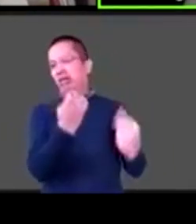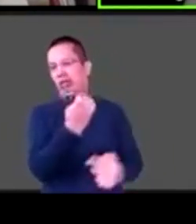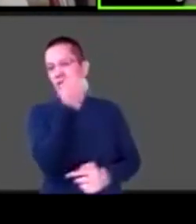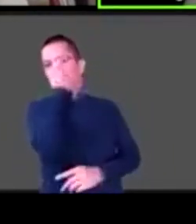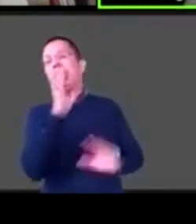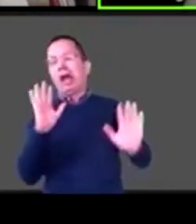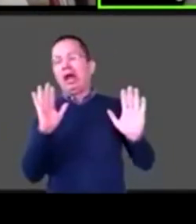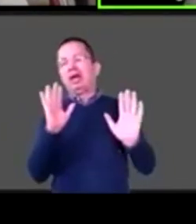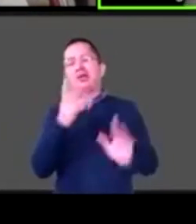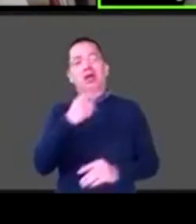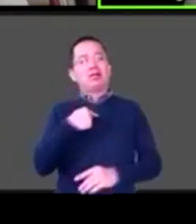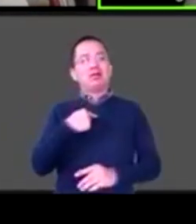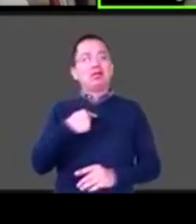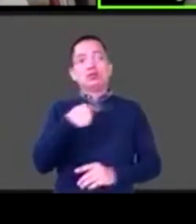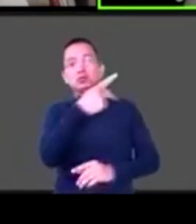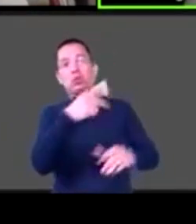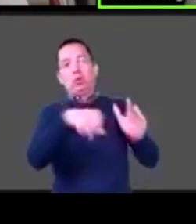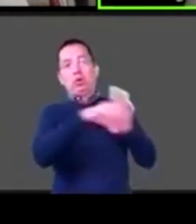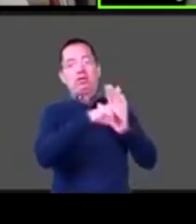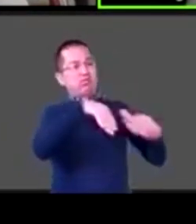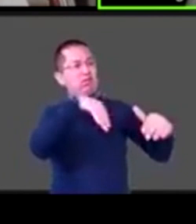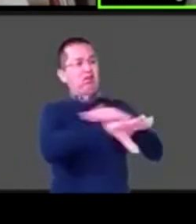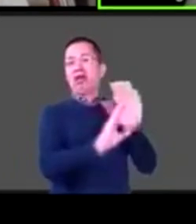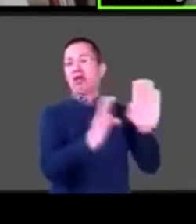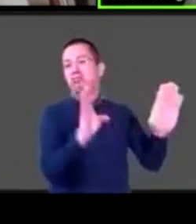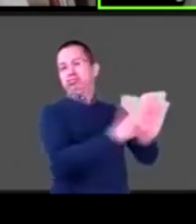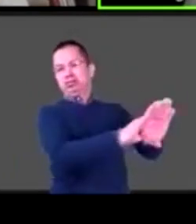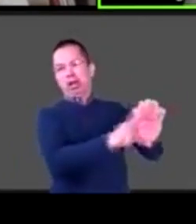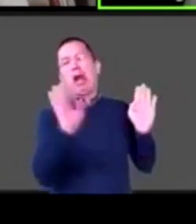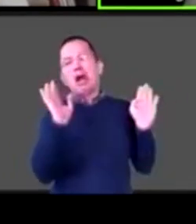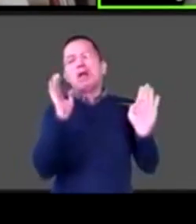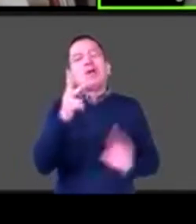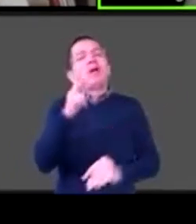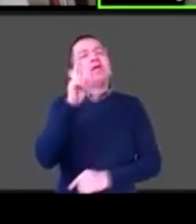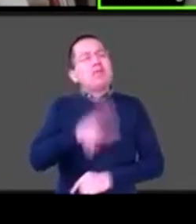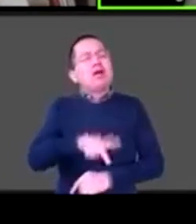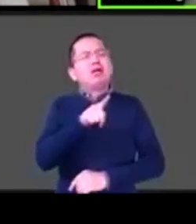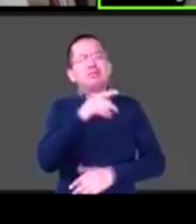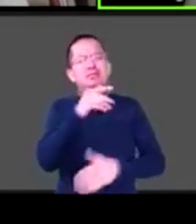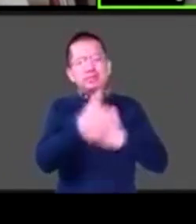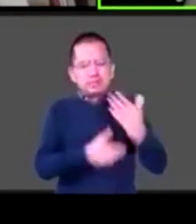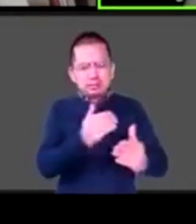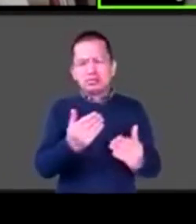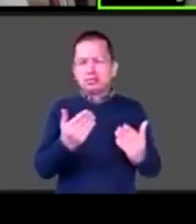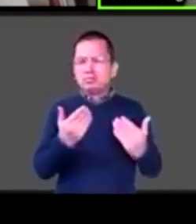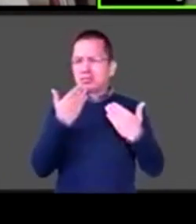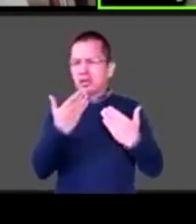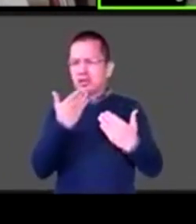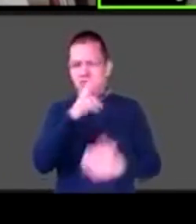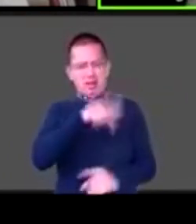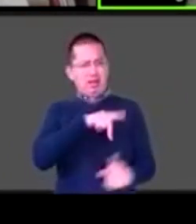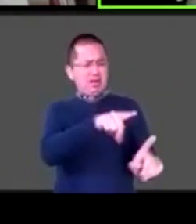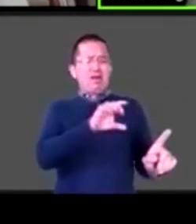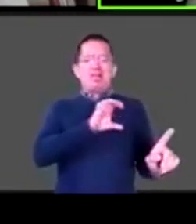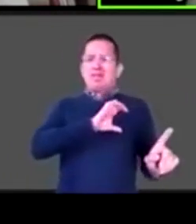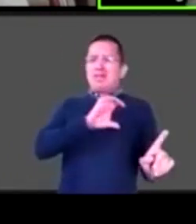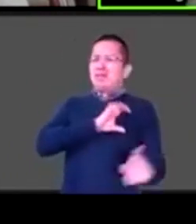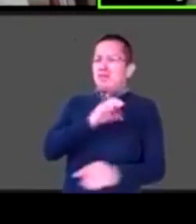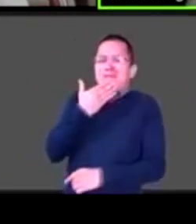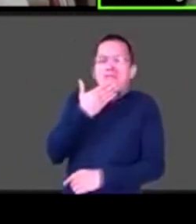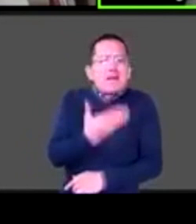tiempo es muy cariñoso, comprende bien la situación dentro de su discapacidad. Yo creo que la comprende perfecto, ¿no?